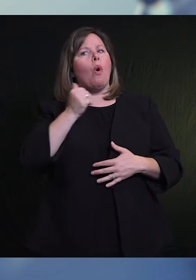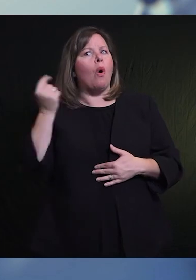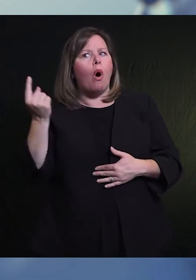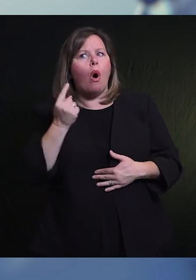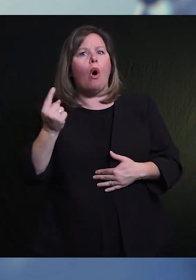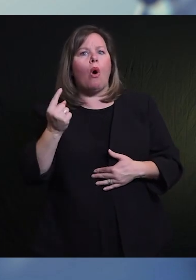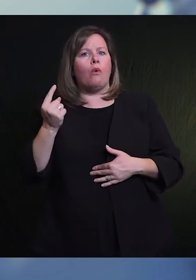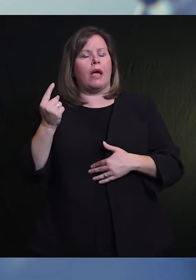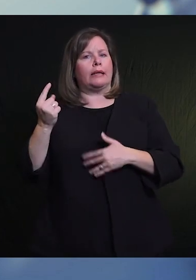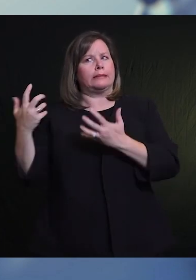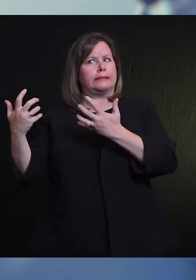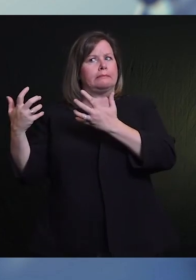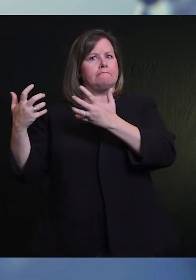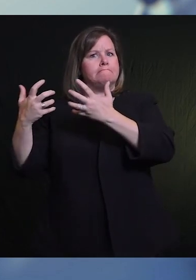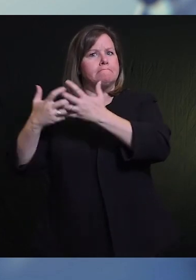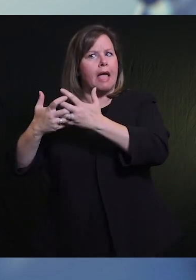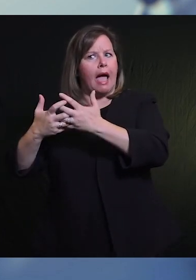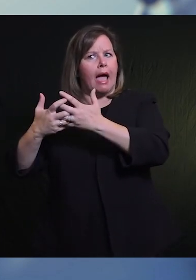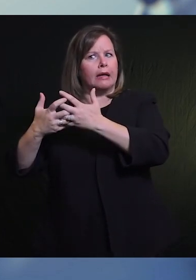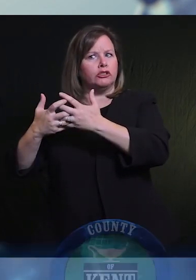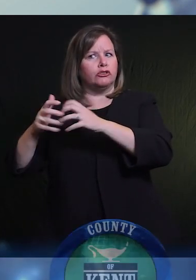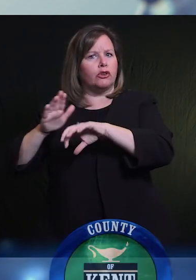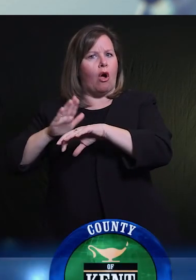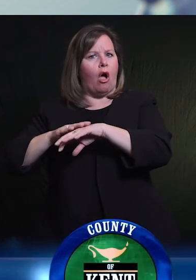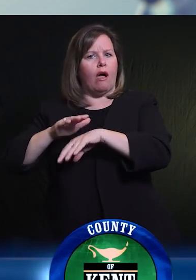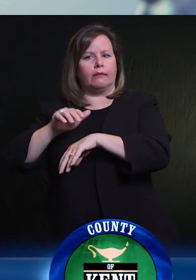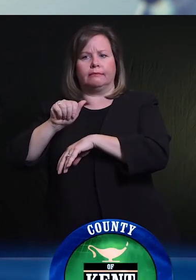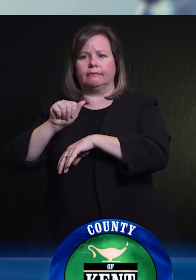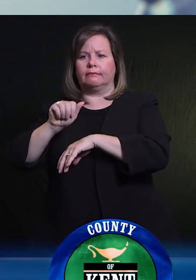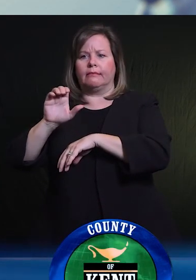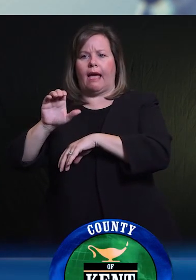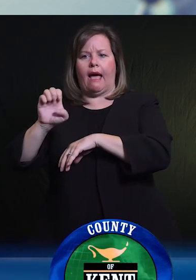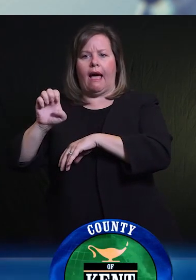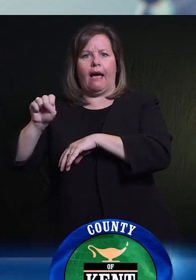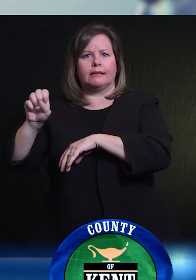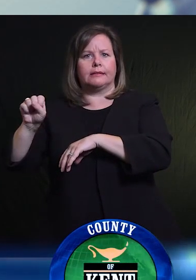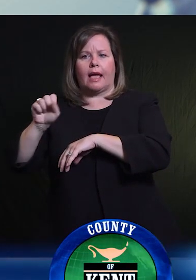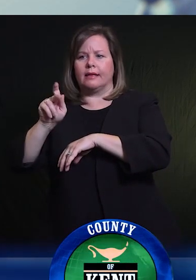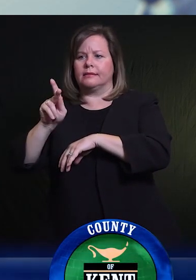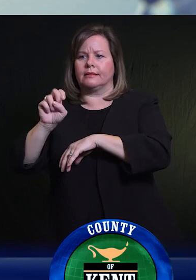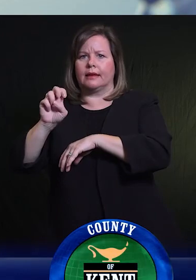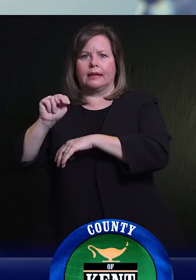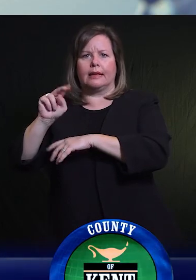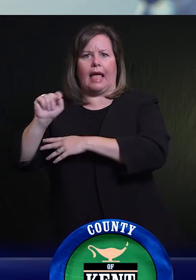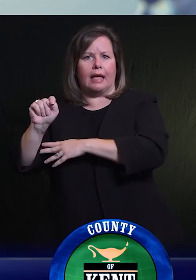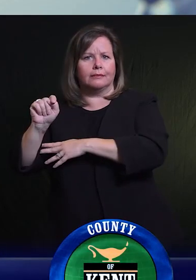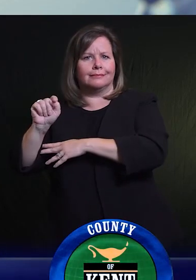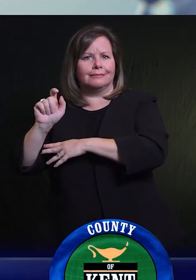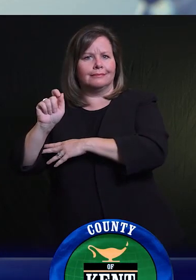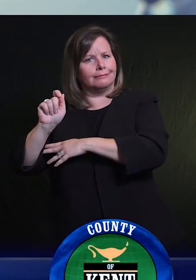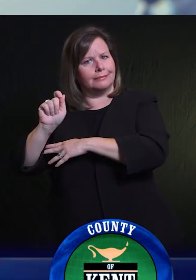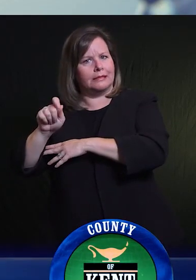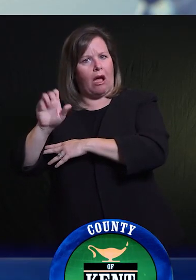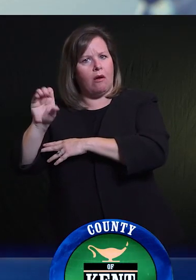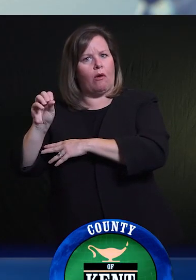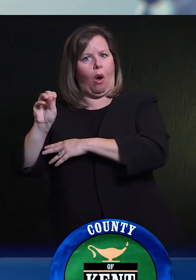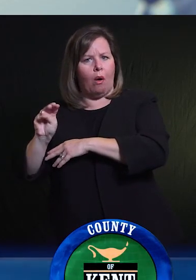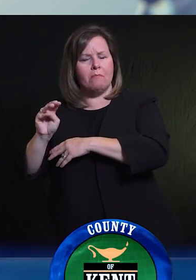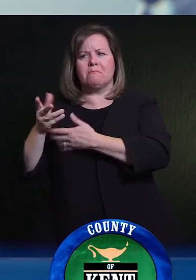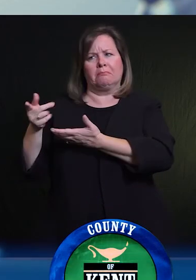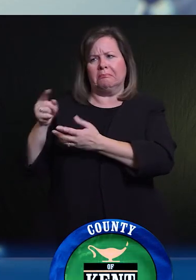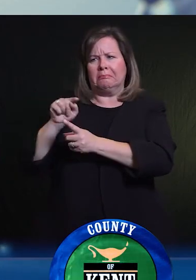cierta confusión sobre eso y quiero ser muy transparente y asegurarles de que no piensen que estamos siendo